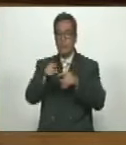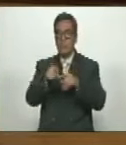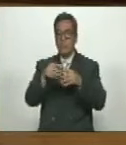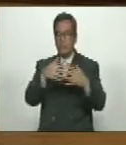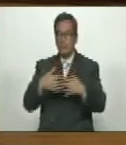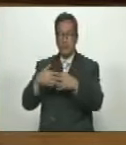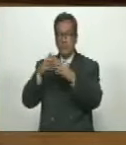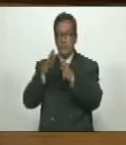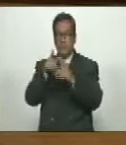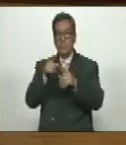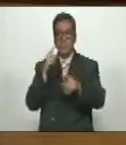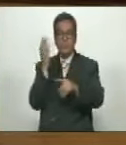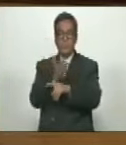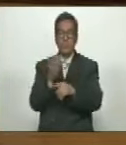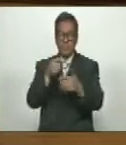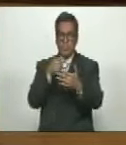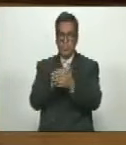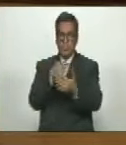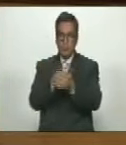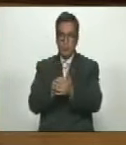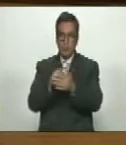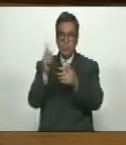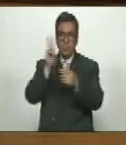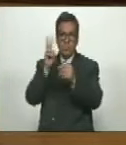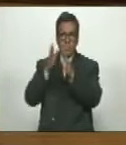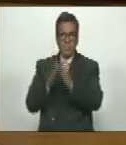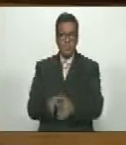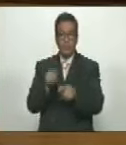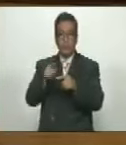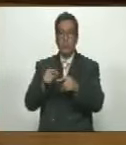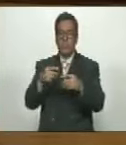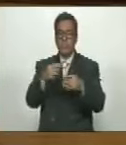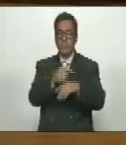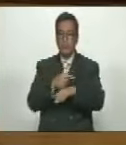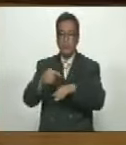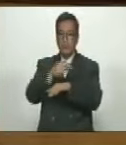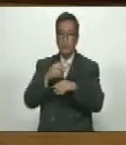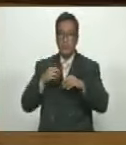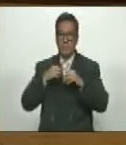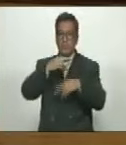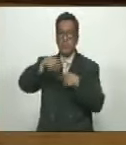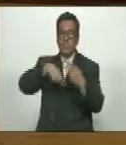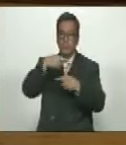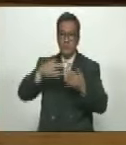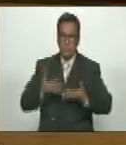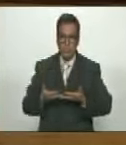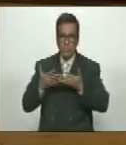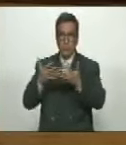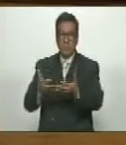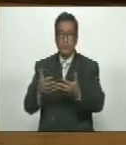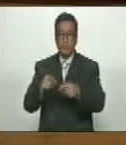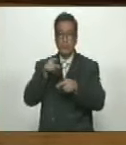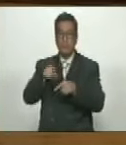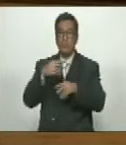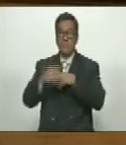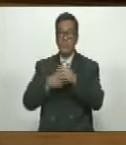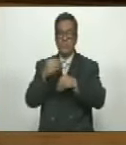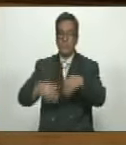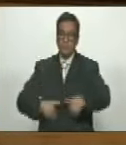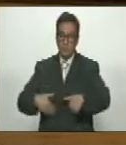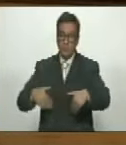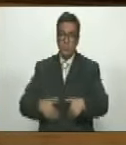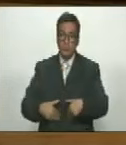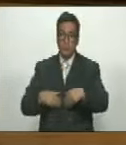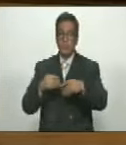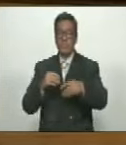atentaban contra el salario de los venezolanos y las venezolanas contra el estado de bienestar que esta revolución le ha otorgado y que está haciendo esfuerzos